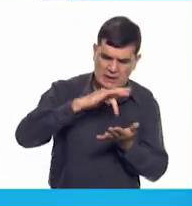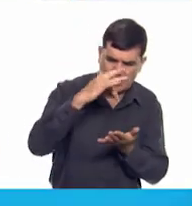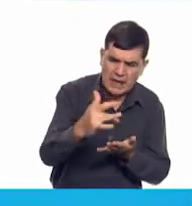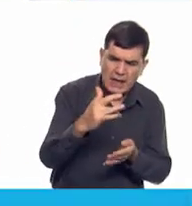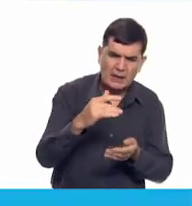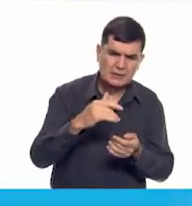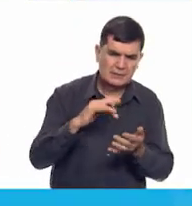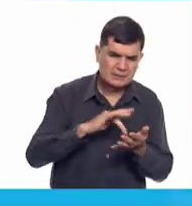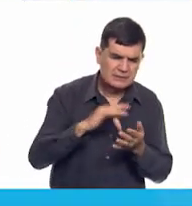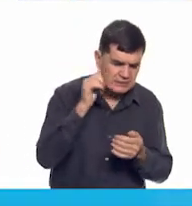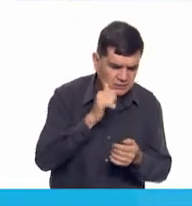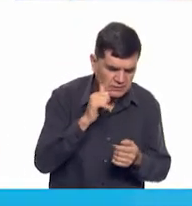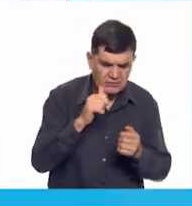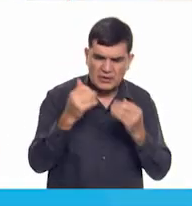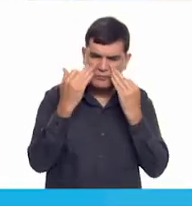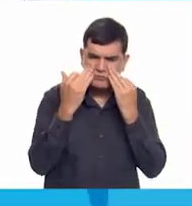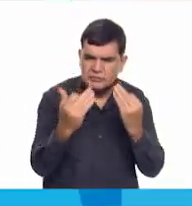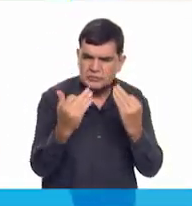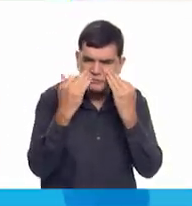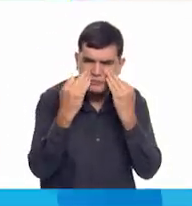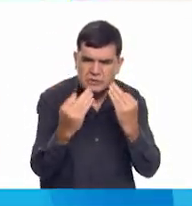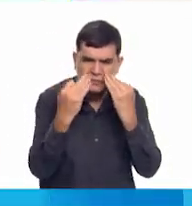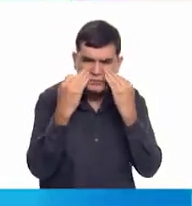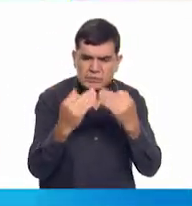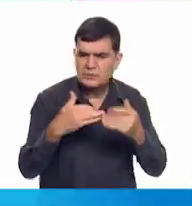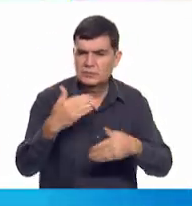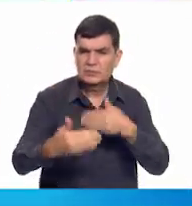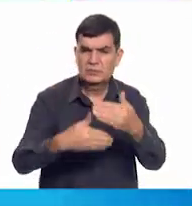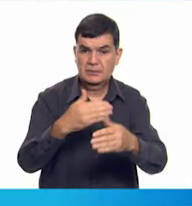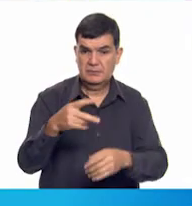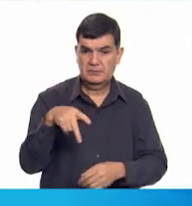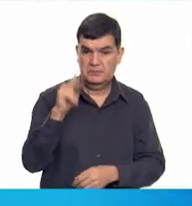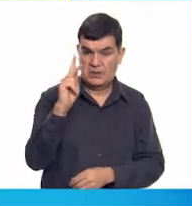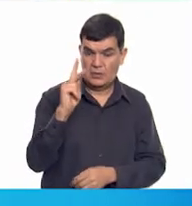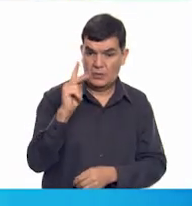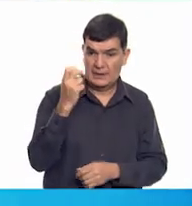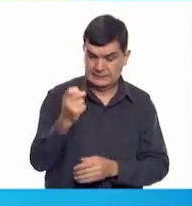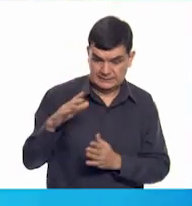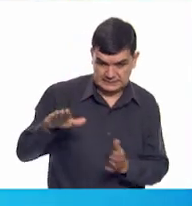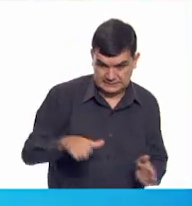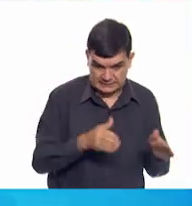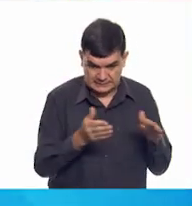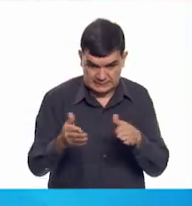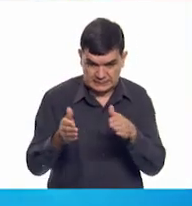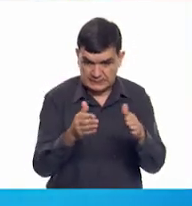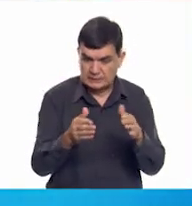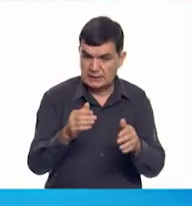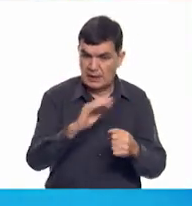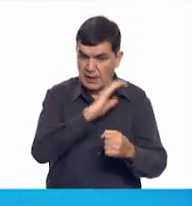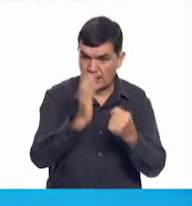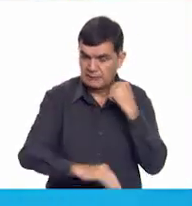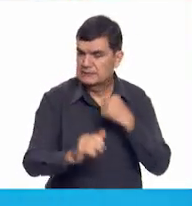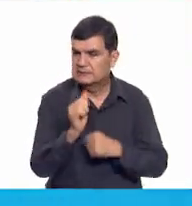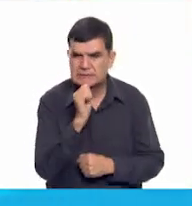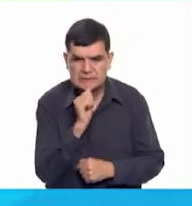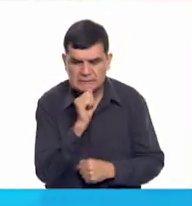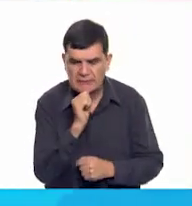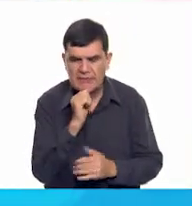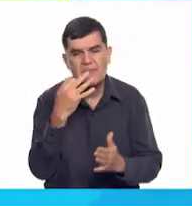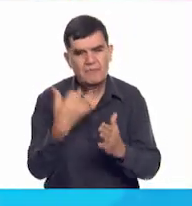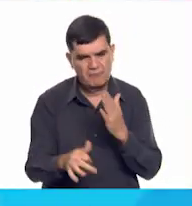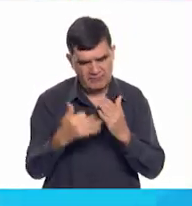se han hecho presentes. Pero este camino aún no terminamos de